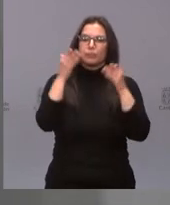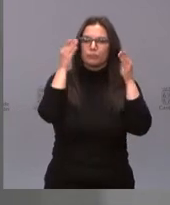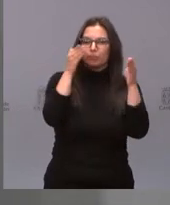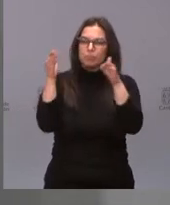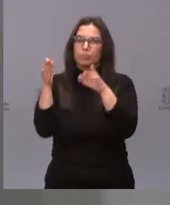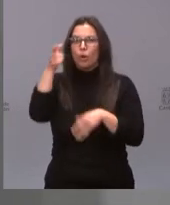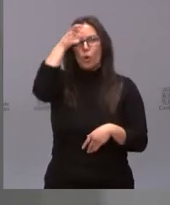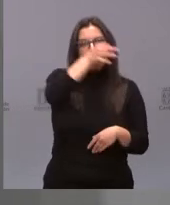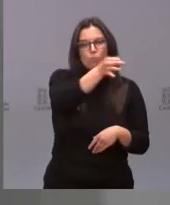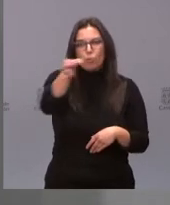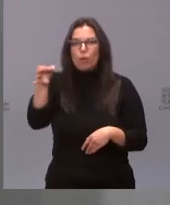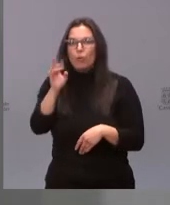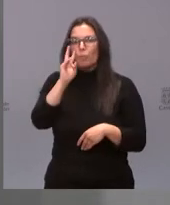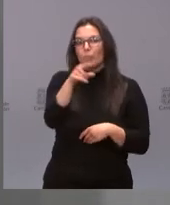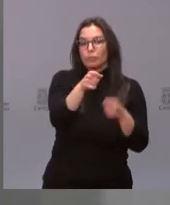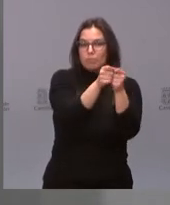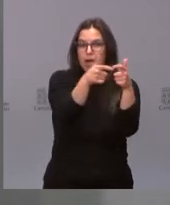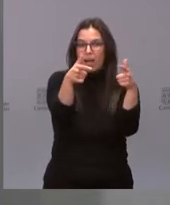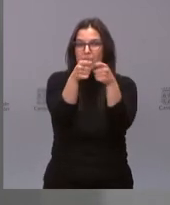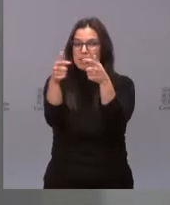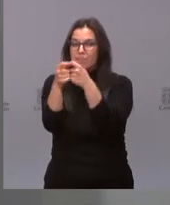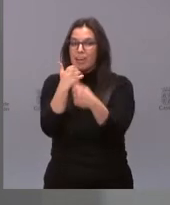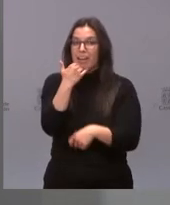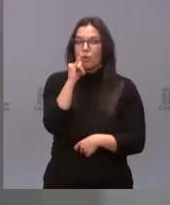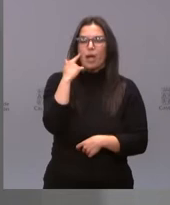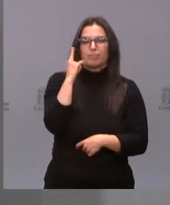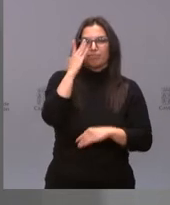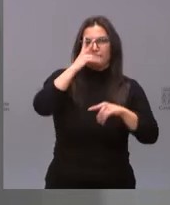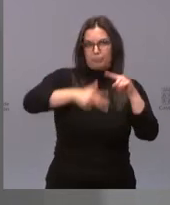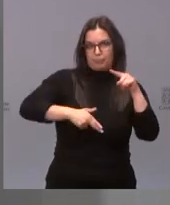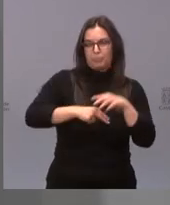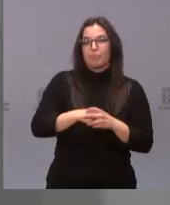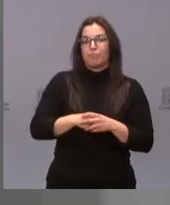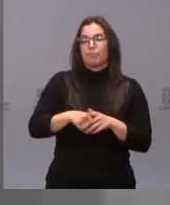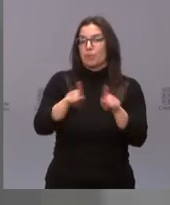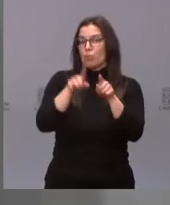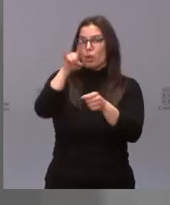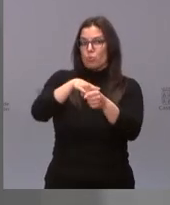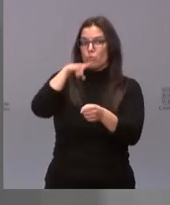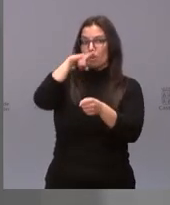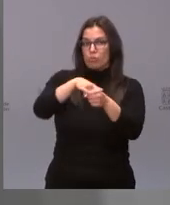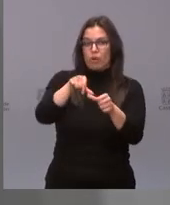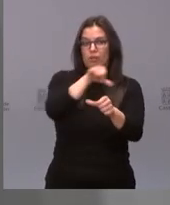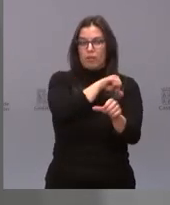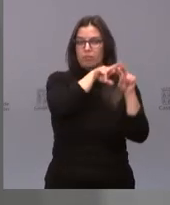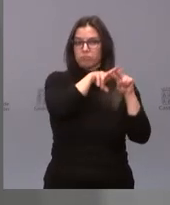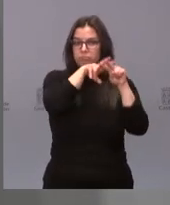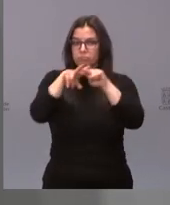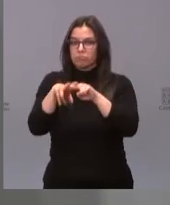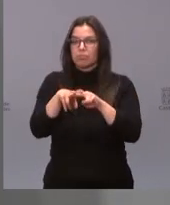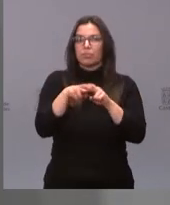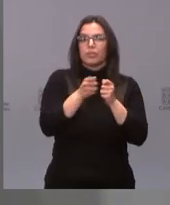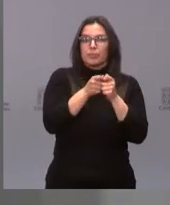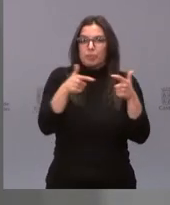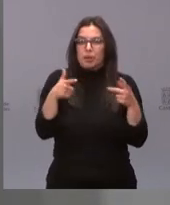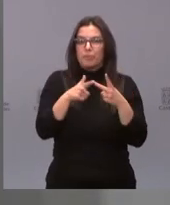que detectamos un aumento sustancial de casos. Como cada lunes y tras monitorizar el número de casos, la